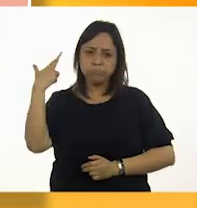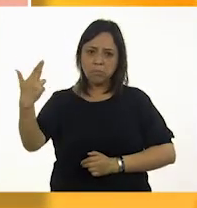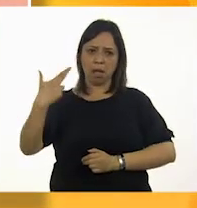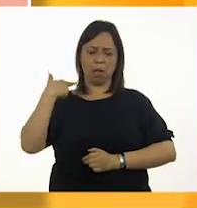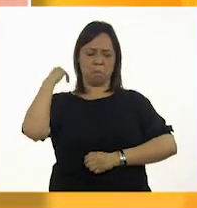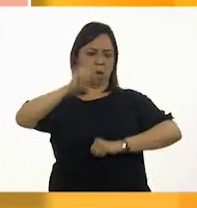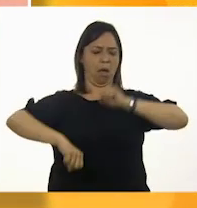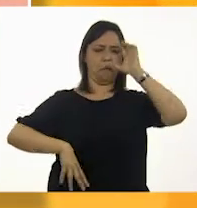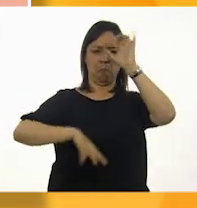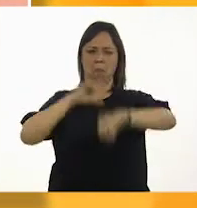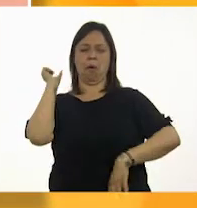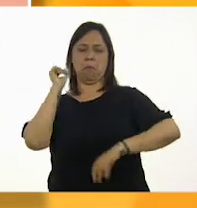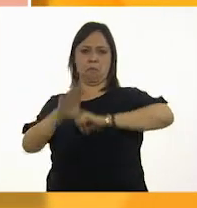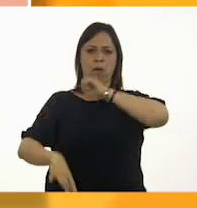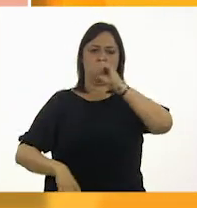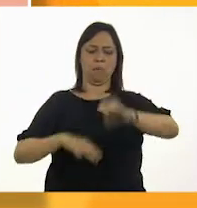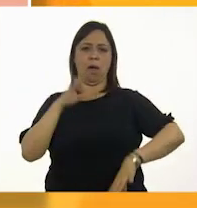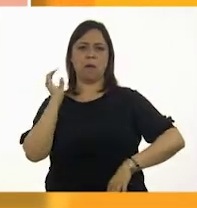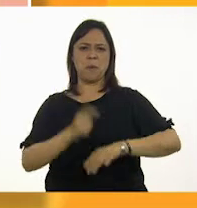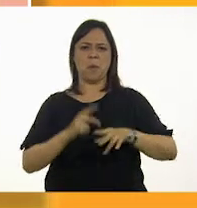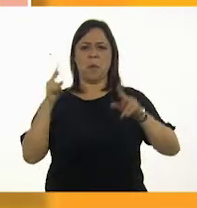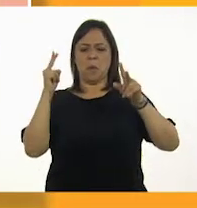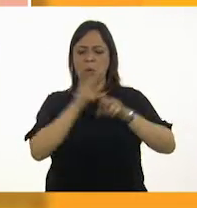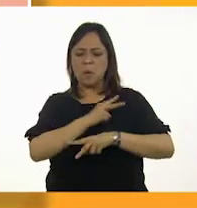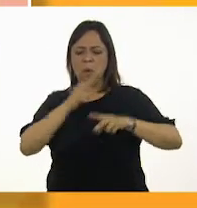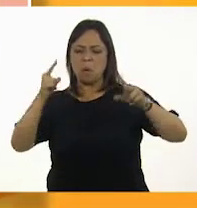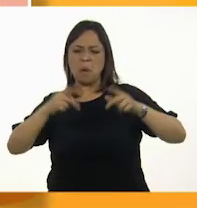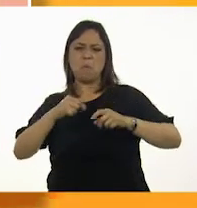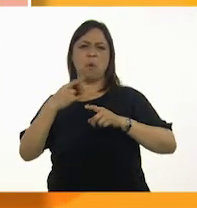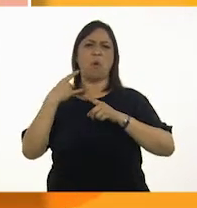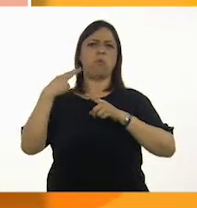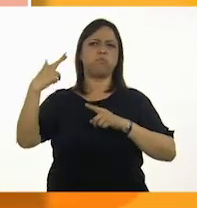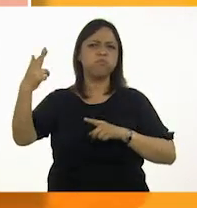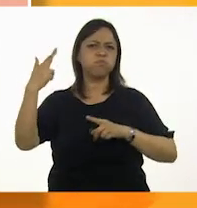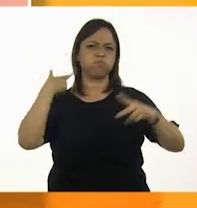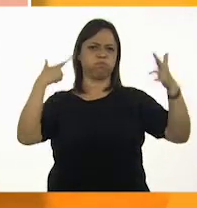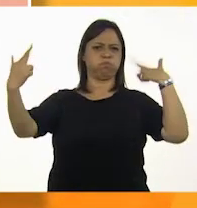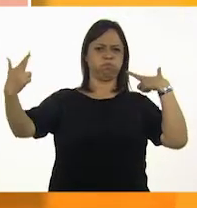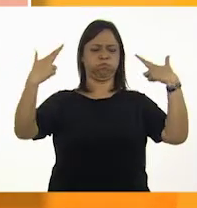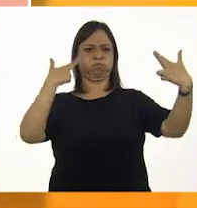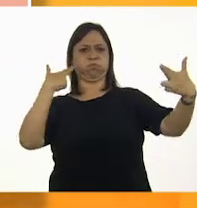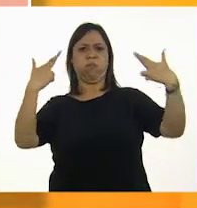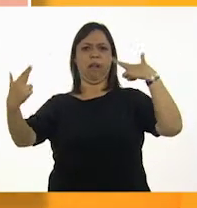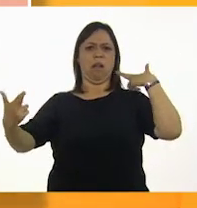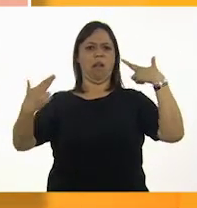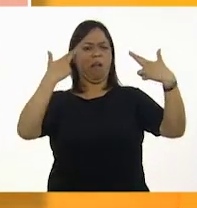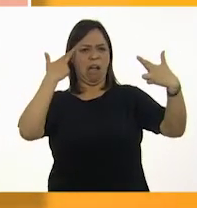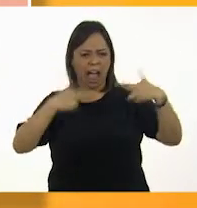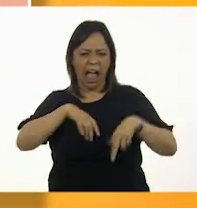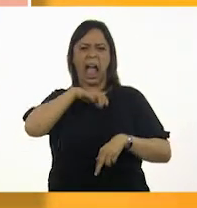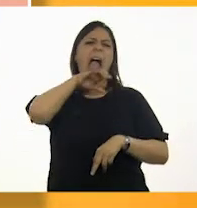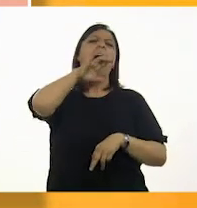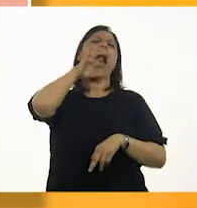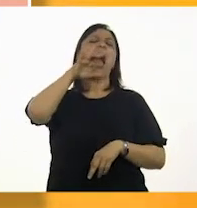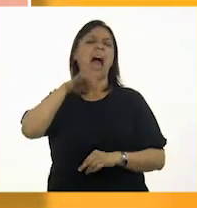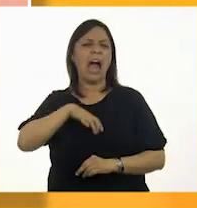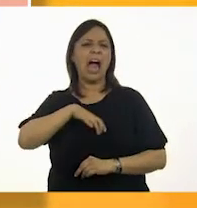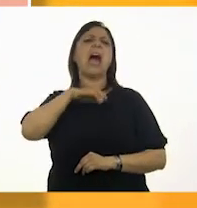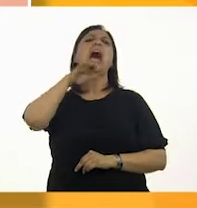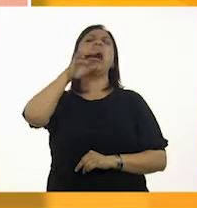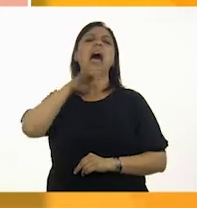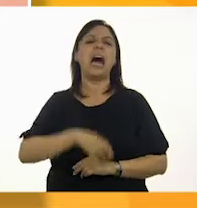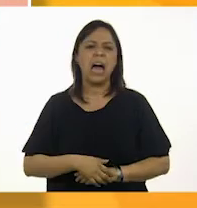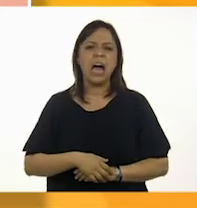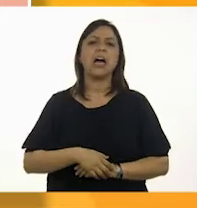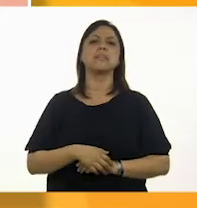resoplidos y gruñidos.